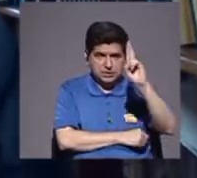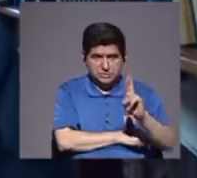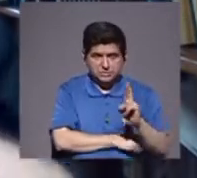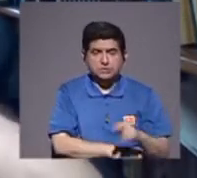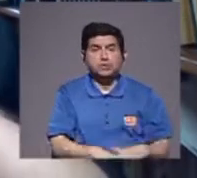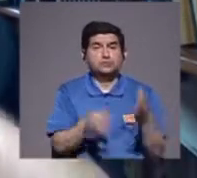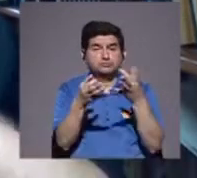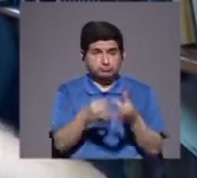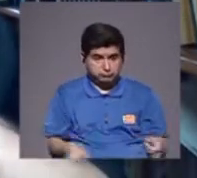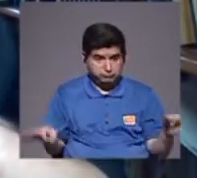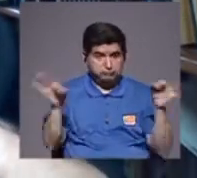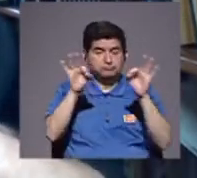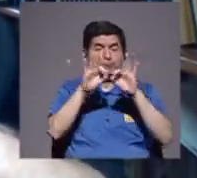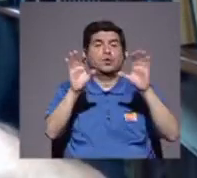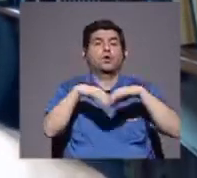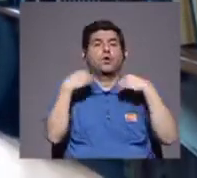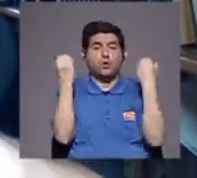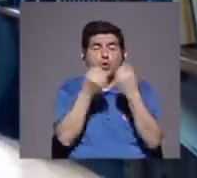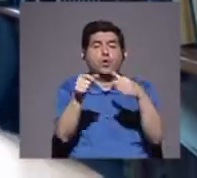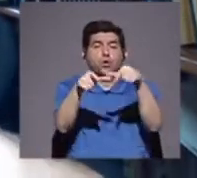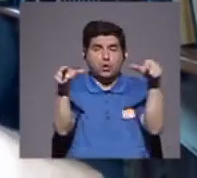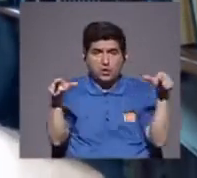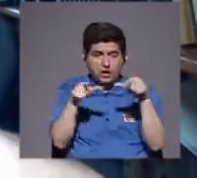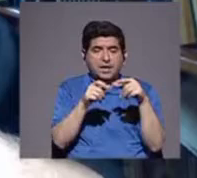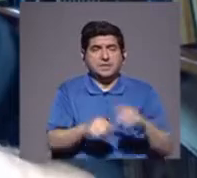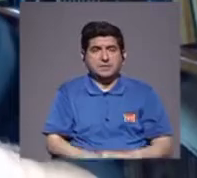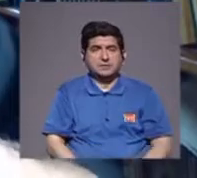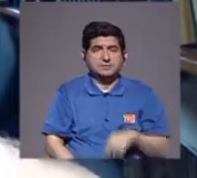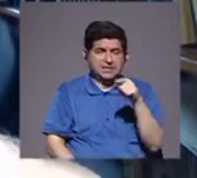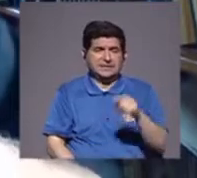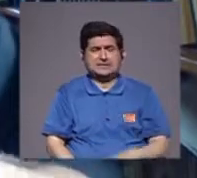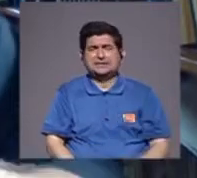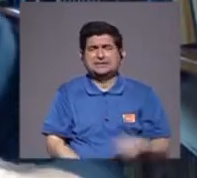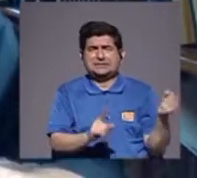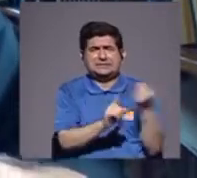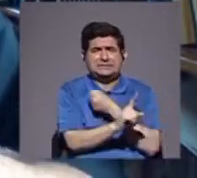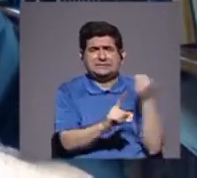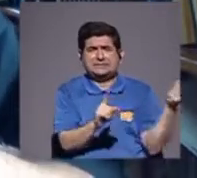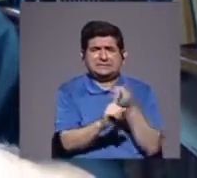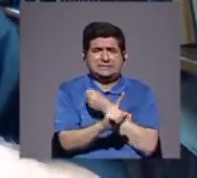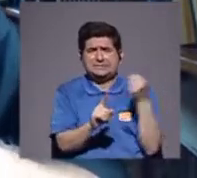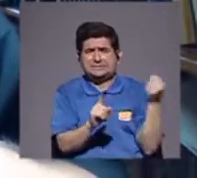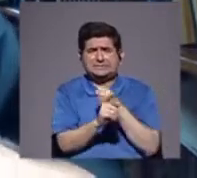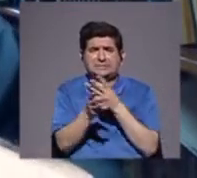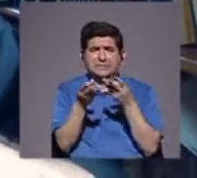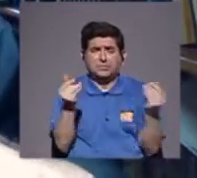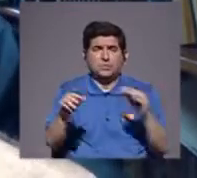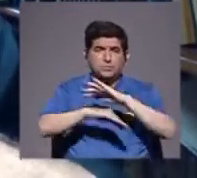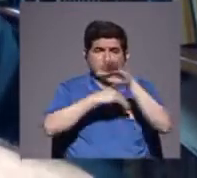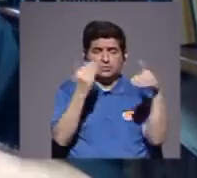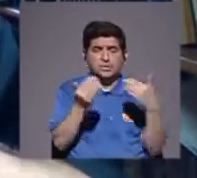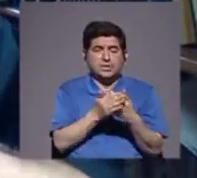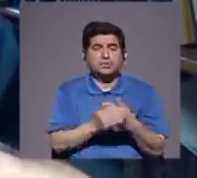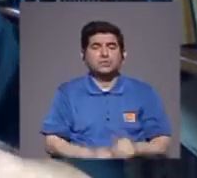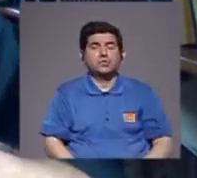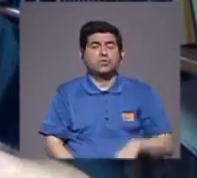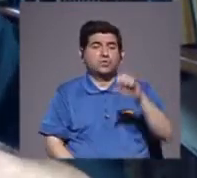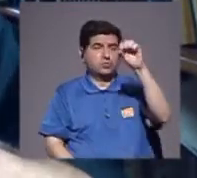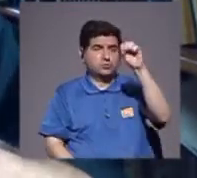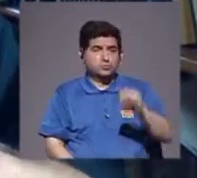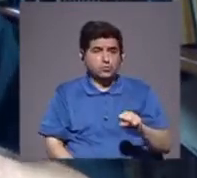son muy importantes, las organizaciones locales, porque causan una gran violencia, por ejemplo, en todo el arco sur de San José,